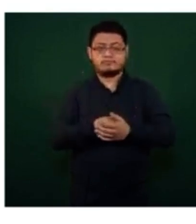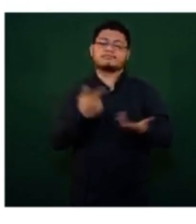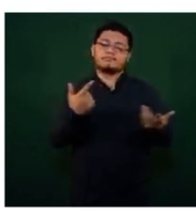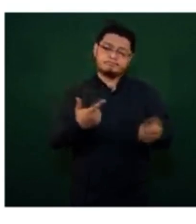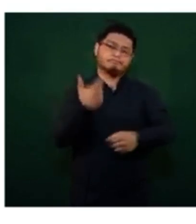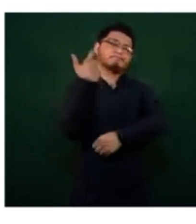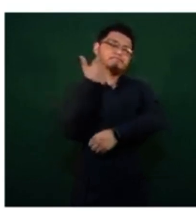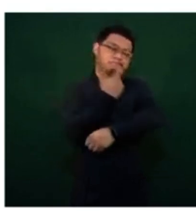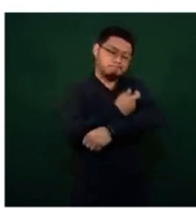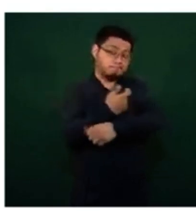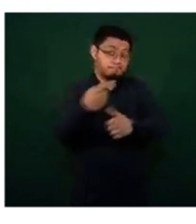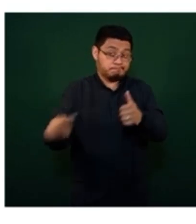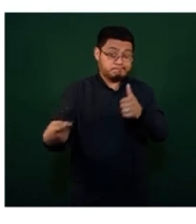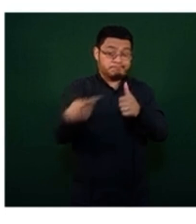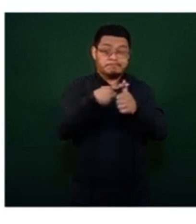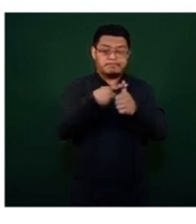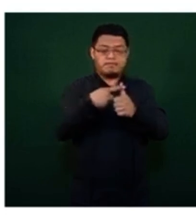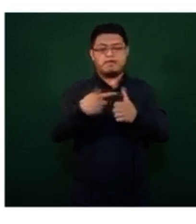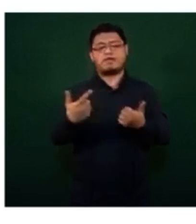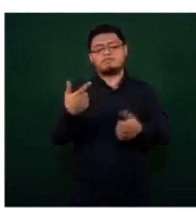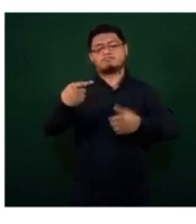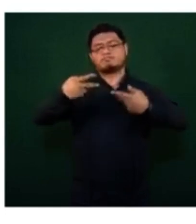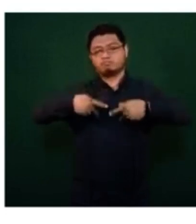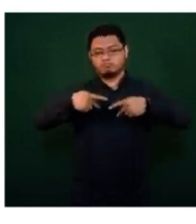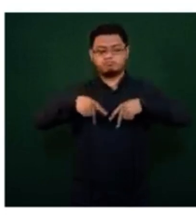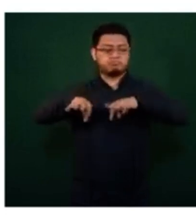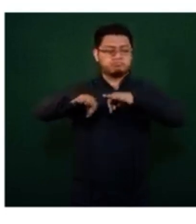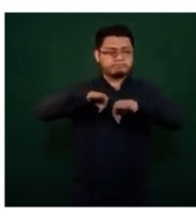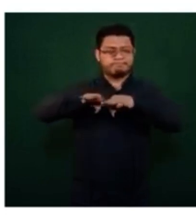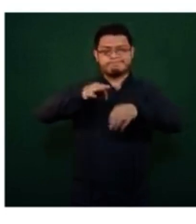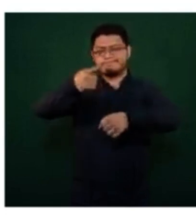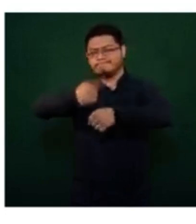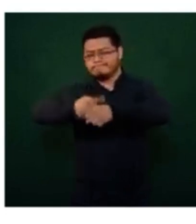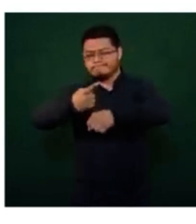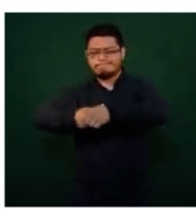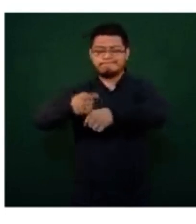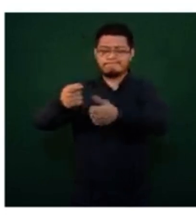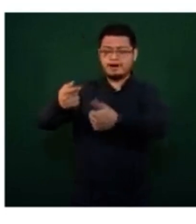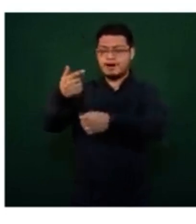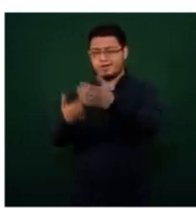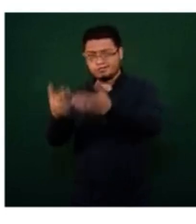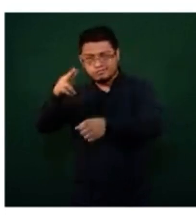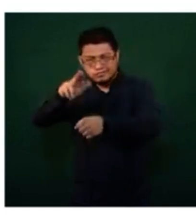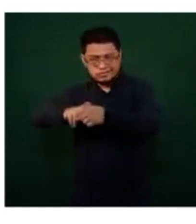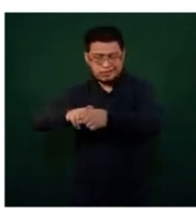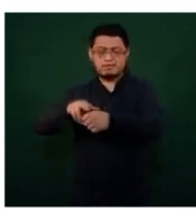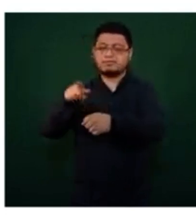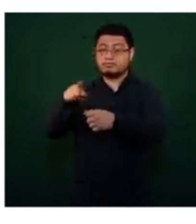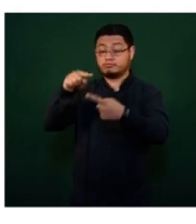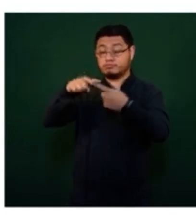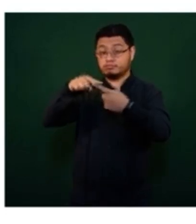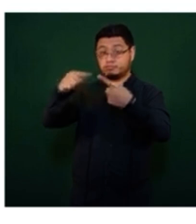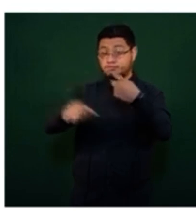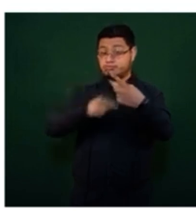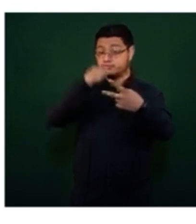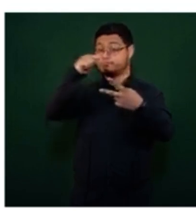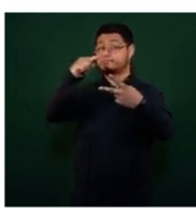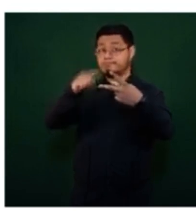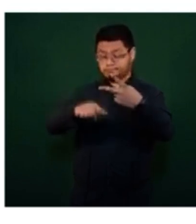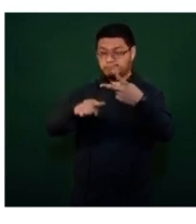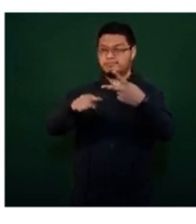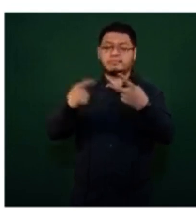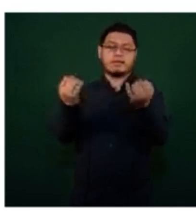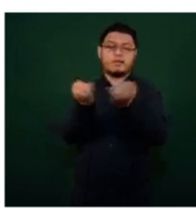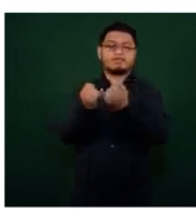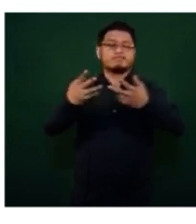de salud que directamente operaba en las unidades de atención, a las personas adultas mayores de 60 años,